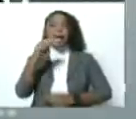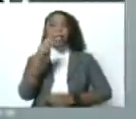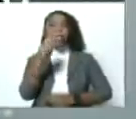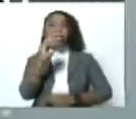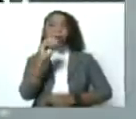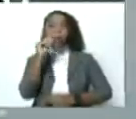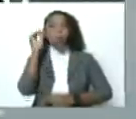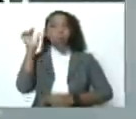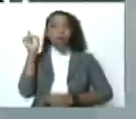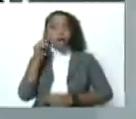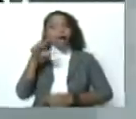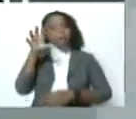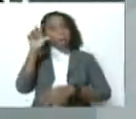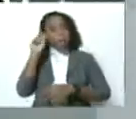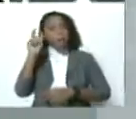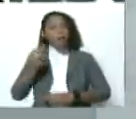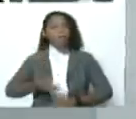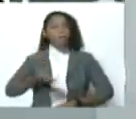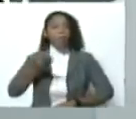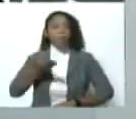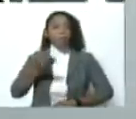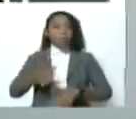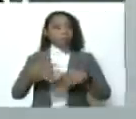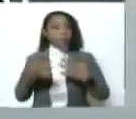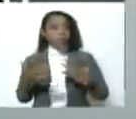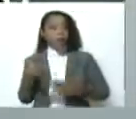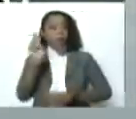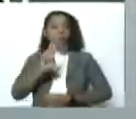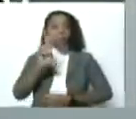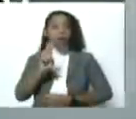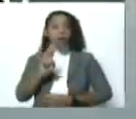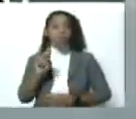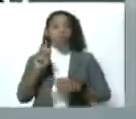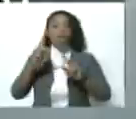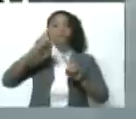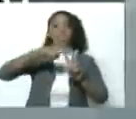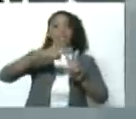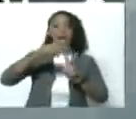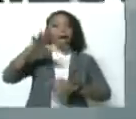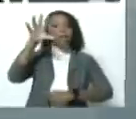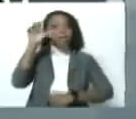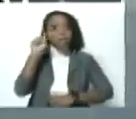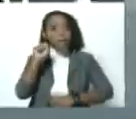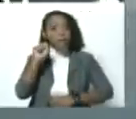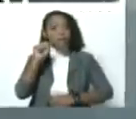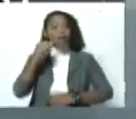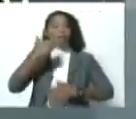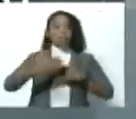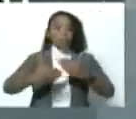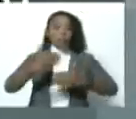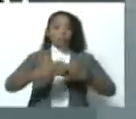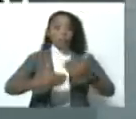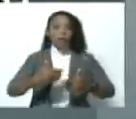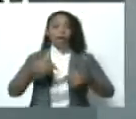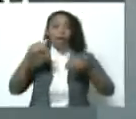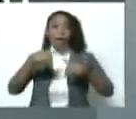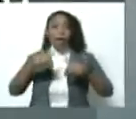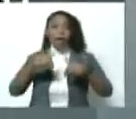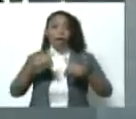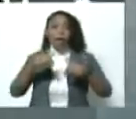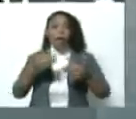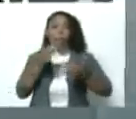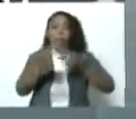y entendiendo, que yo creo que es muy importante que los usuarios y usuarios de BTV lo entiendan, que la gente lo entienda, es que estas son unas